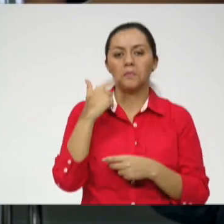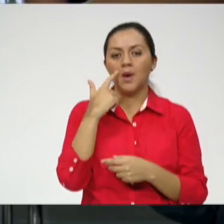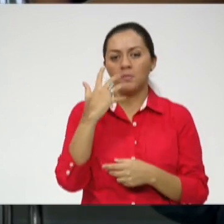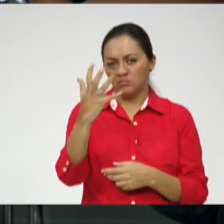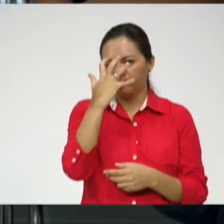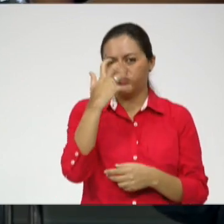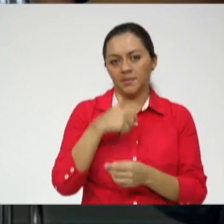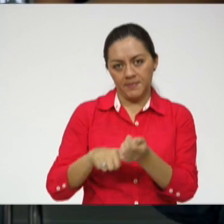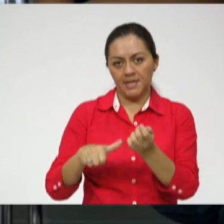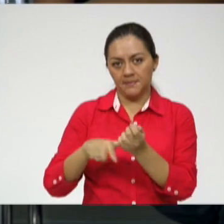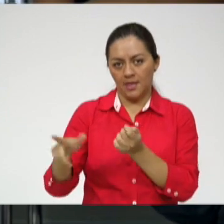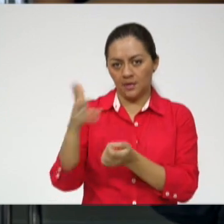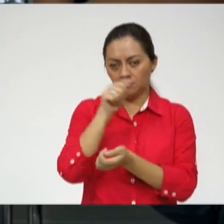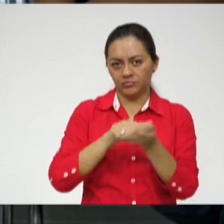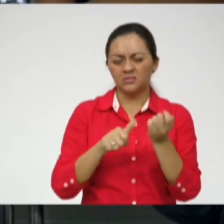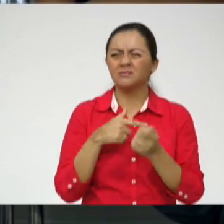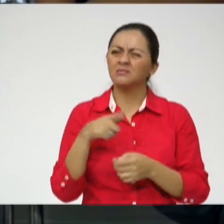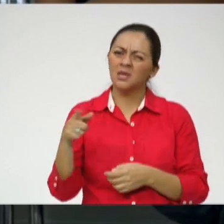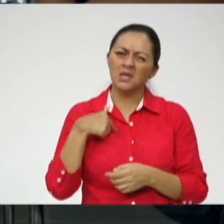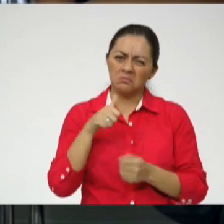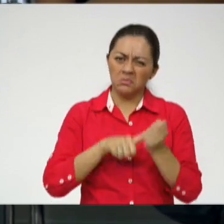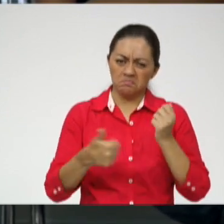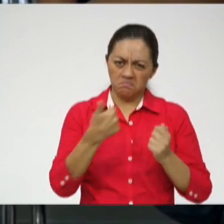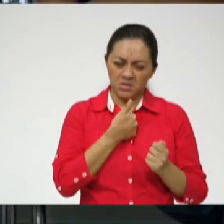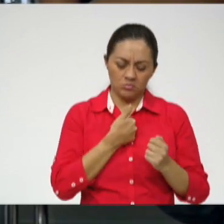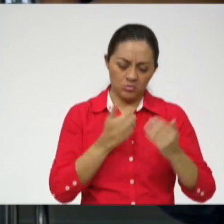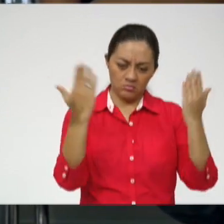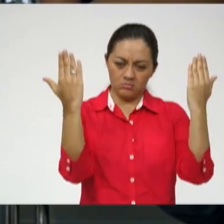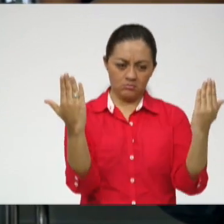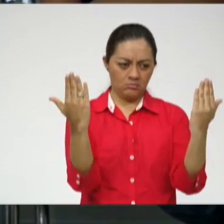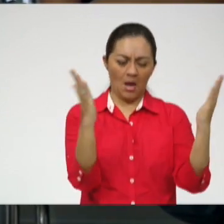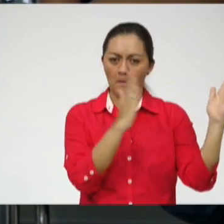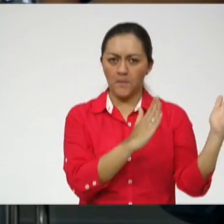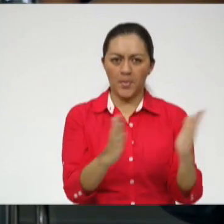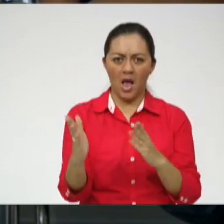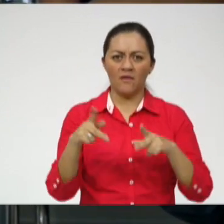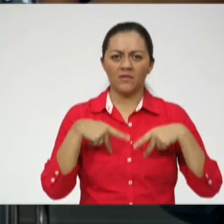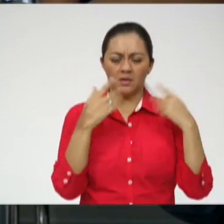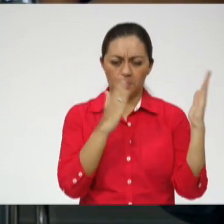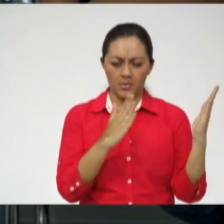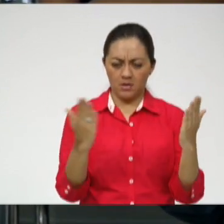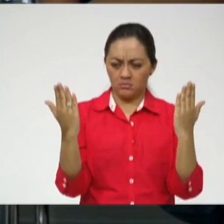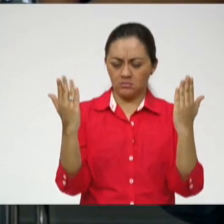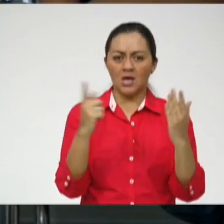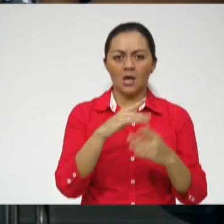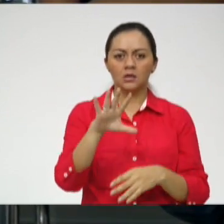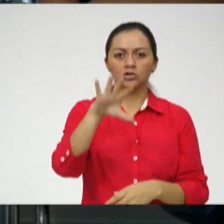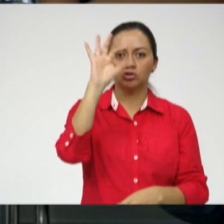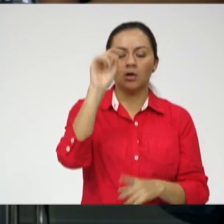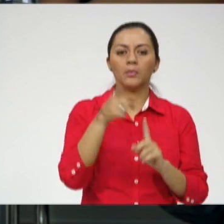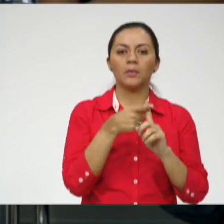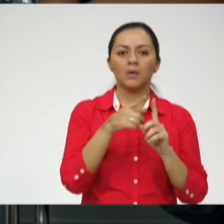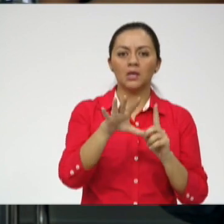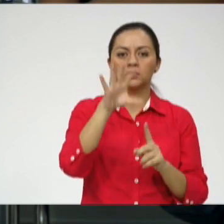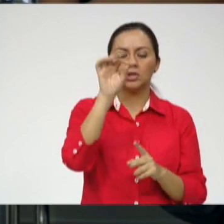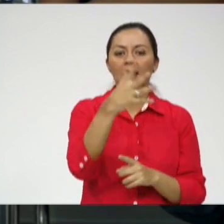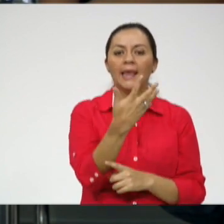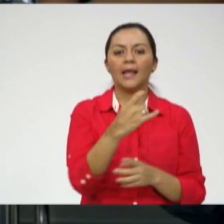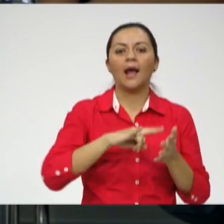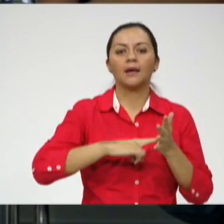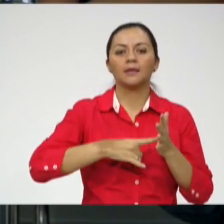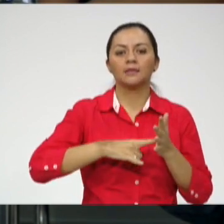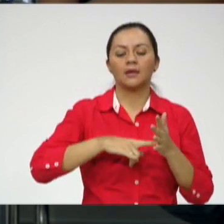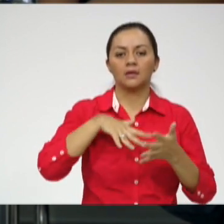revisó su plan de vida, por así decirlo, y se dio cuenta que ella desde el principio escogió FIMA porque quería ser arquitecta.